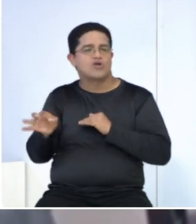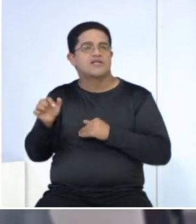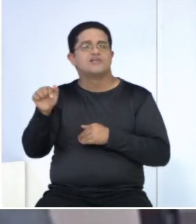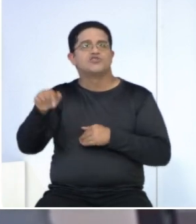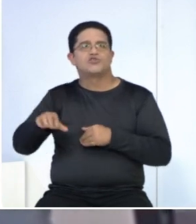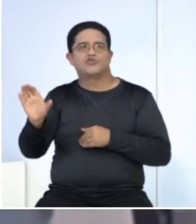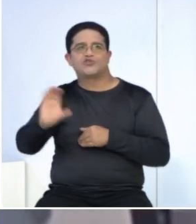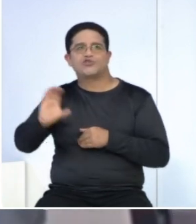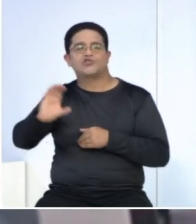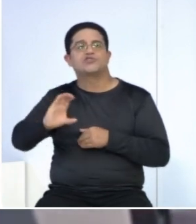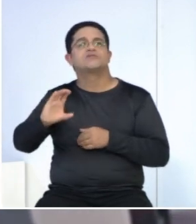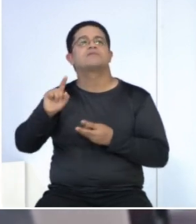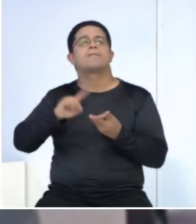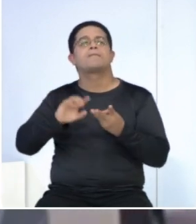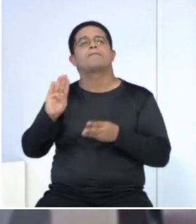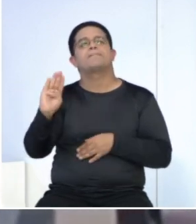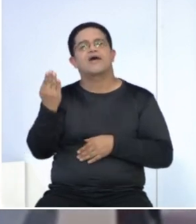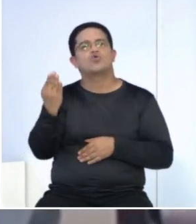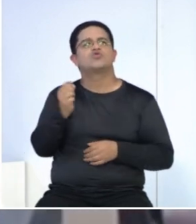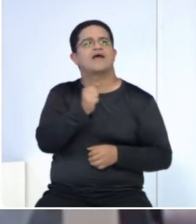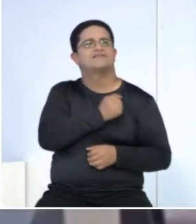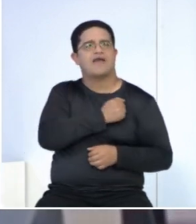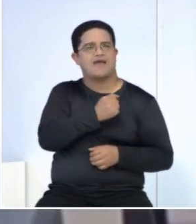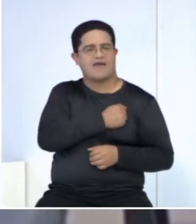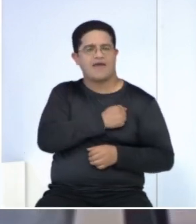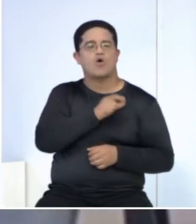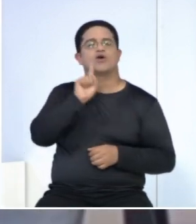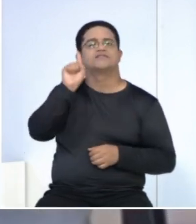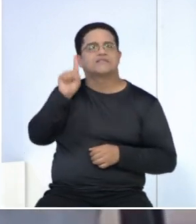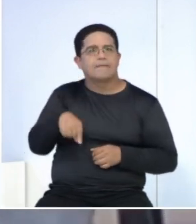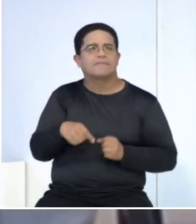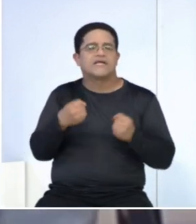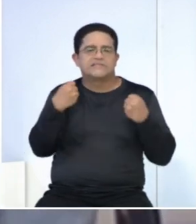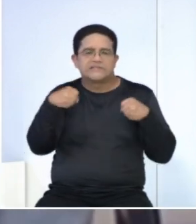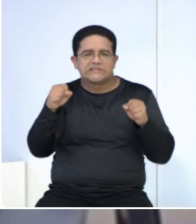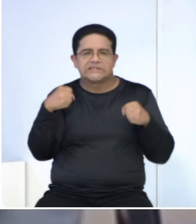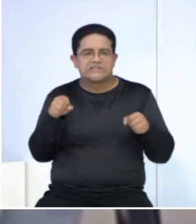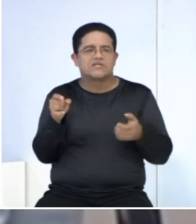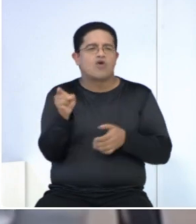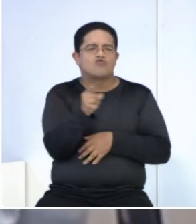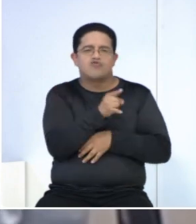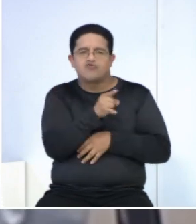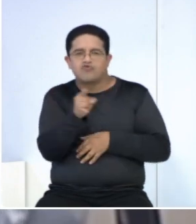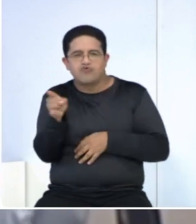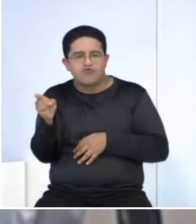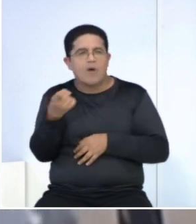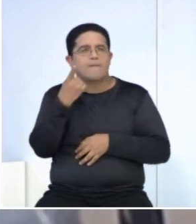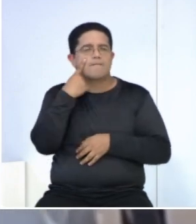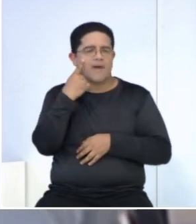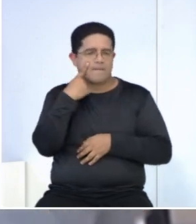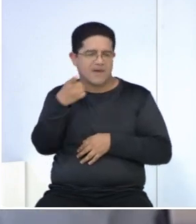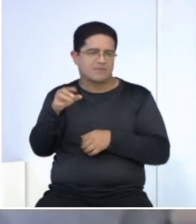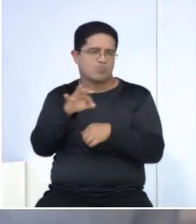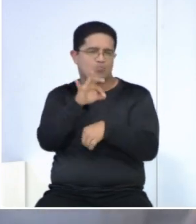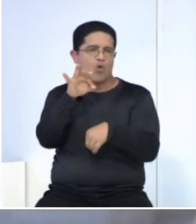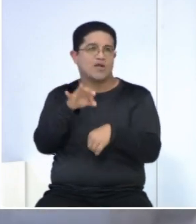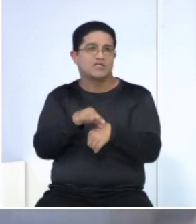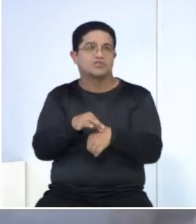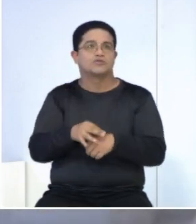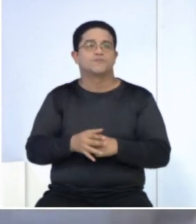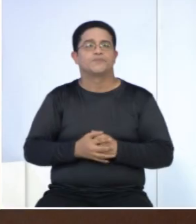país, como Baruta y Chacao, también implementaron la práctica debido al incremento de casos de la Edes a Egypti.